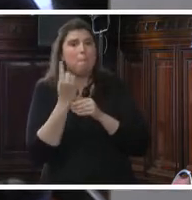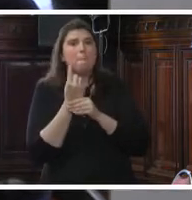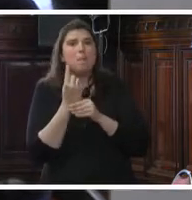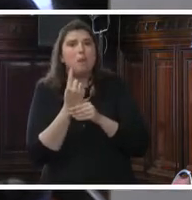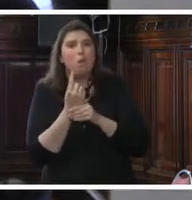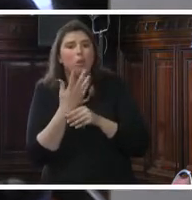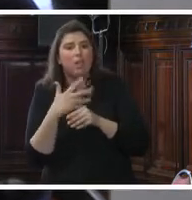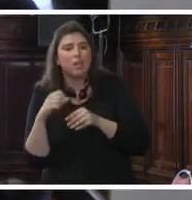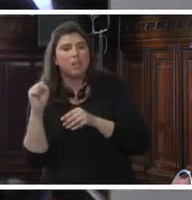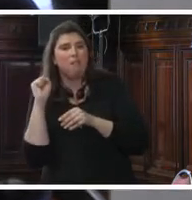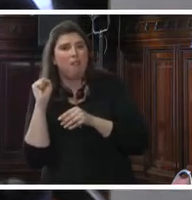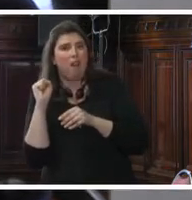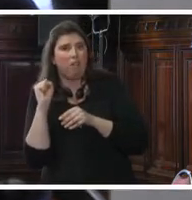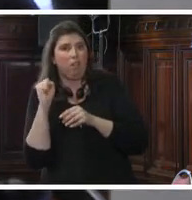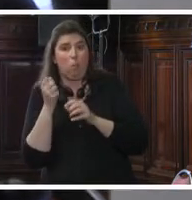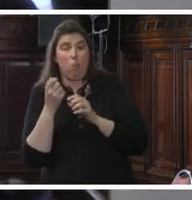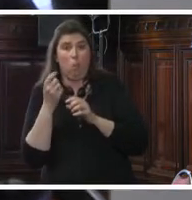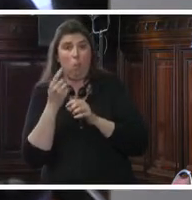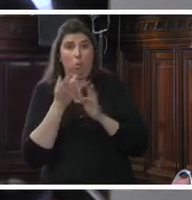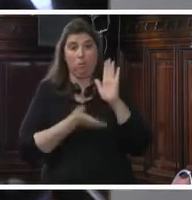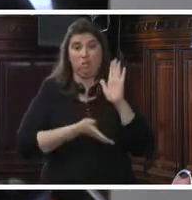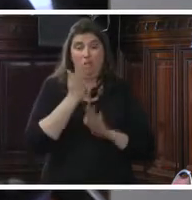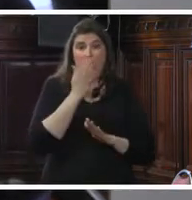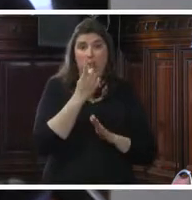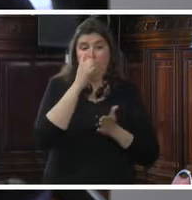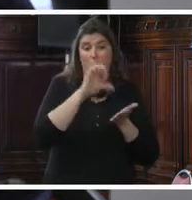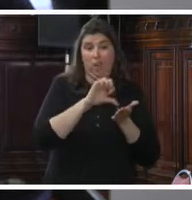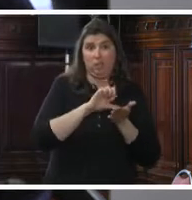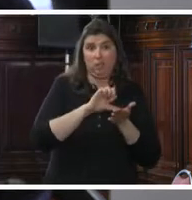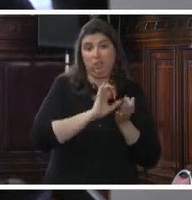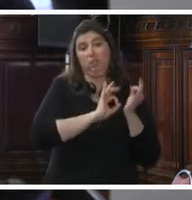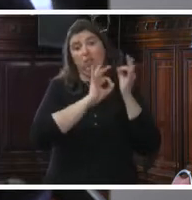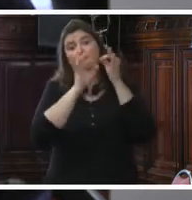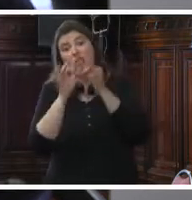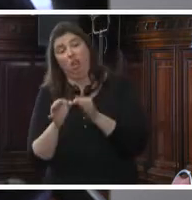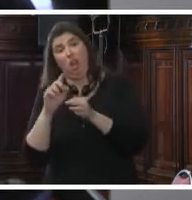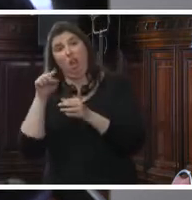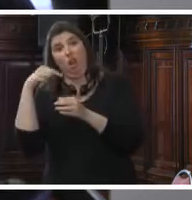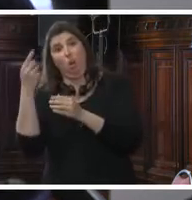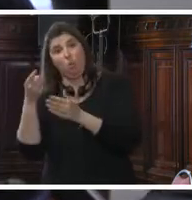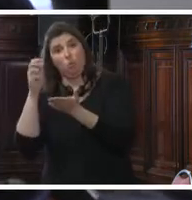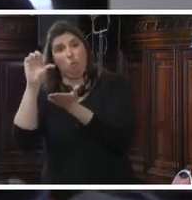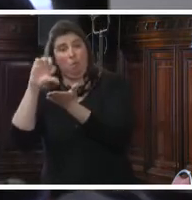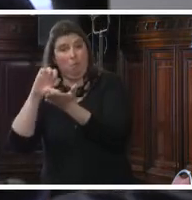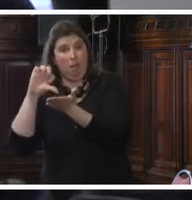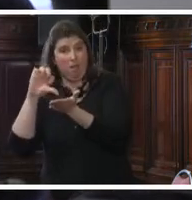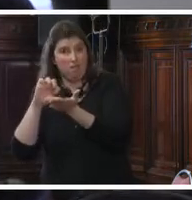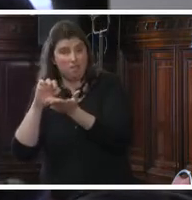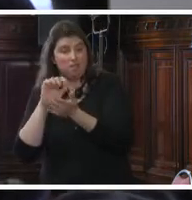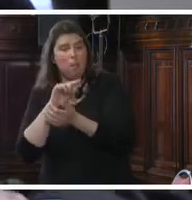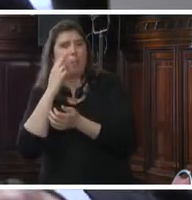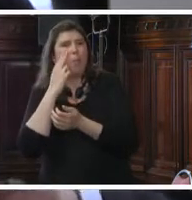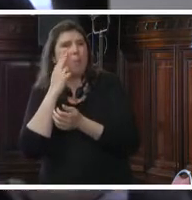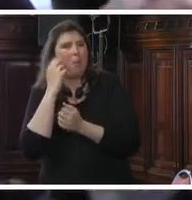llevar cuando tienen que emigrar de un país, forzosamente sea cual fuere la causa, pero más que tienen que ver con sus problemas